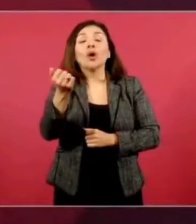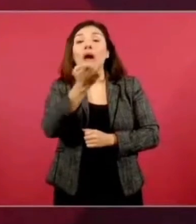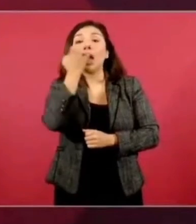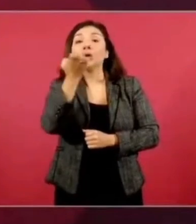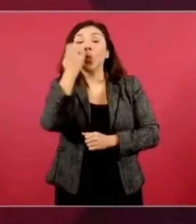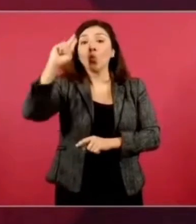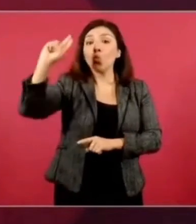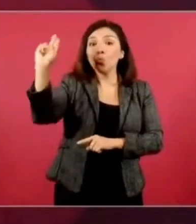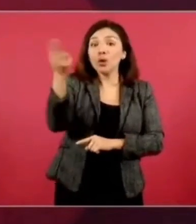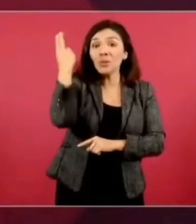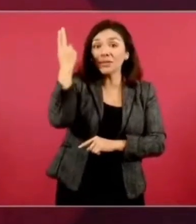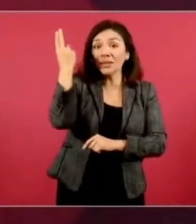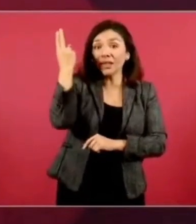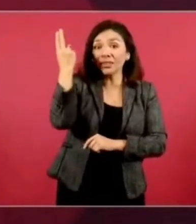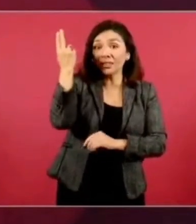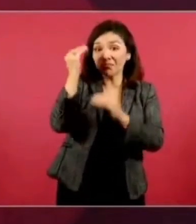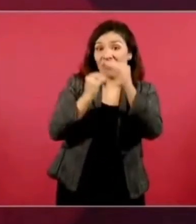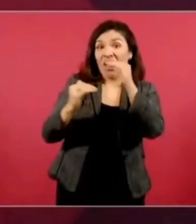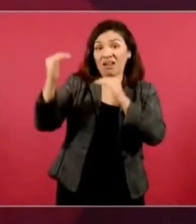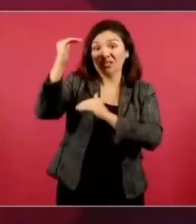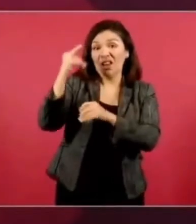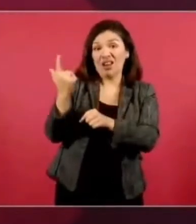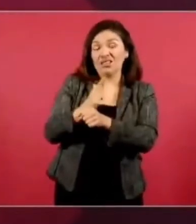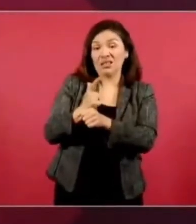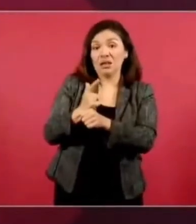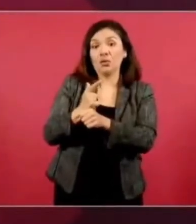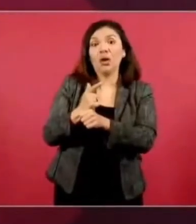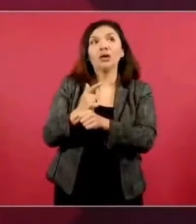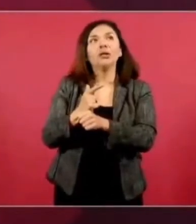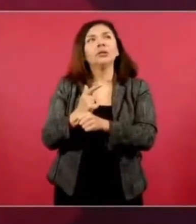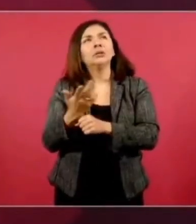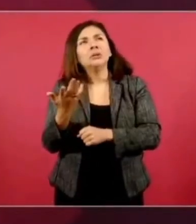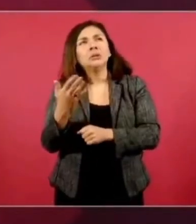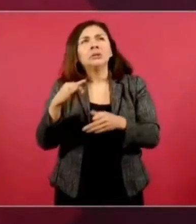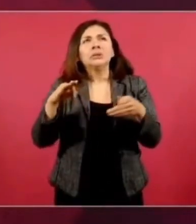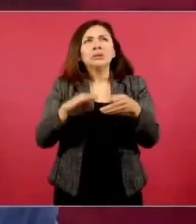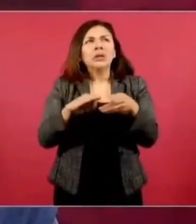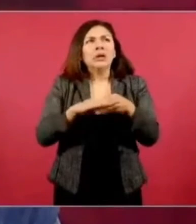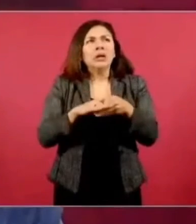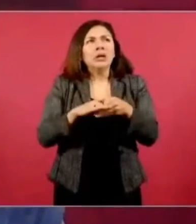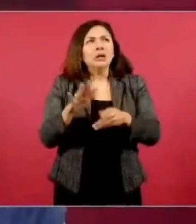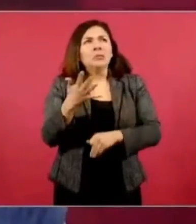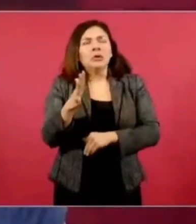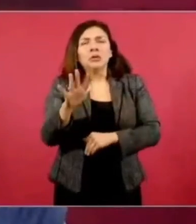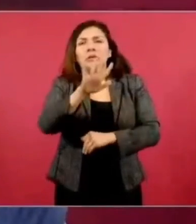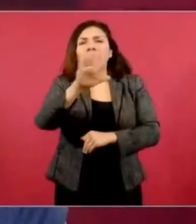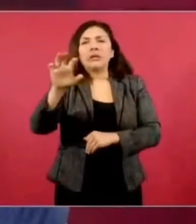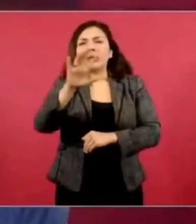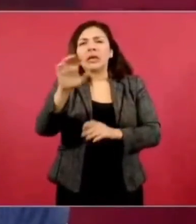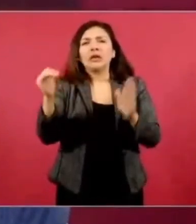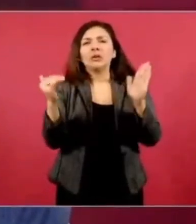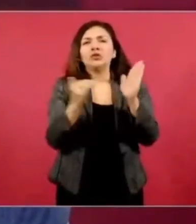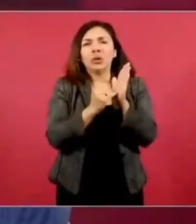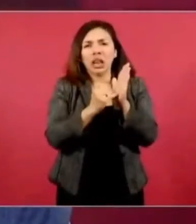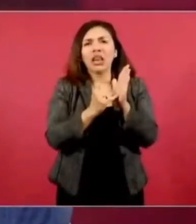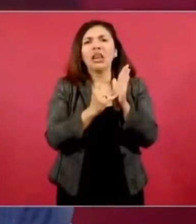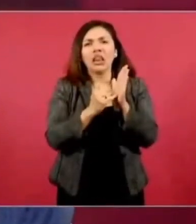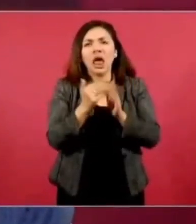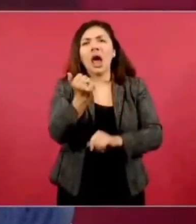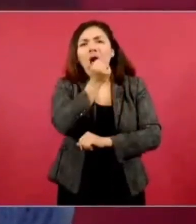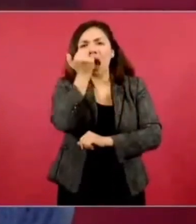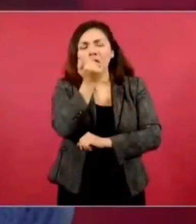pues son cerca de 500 mil con becas.